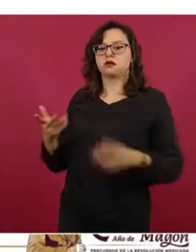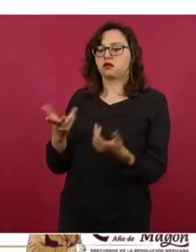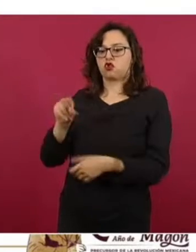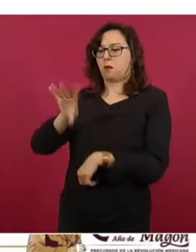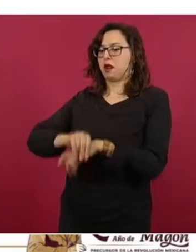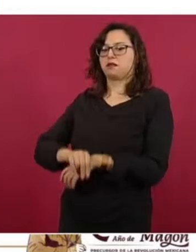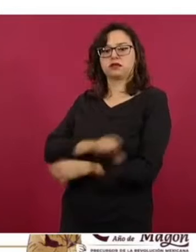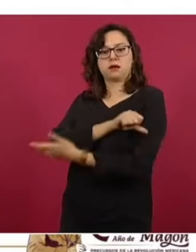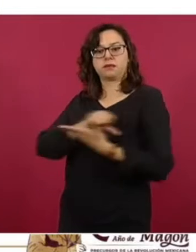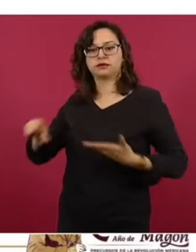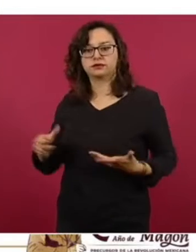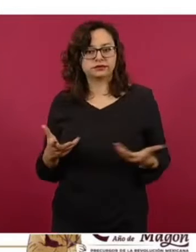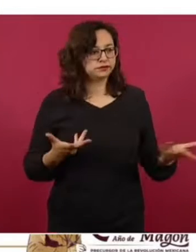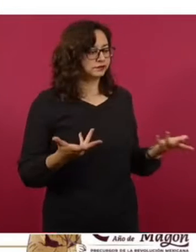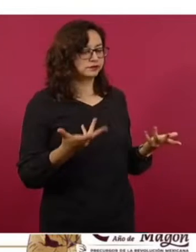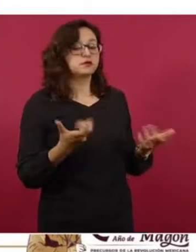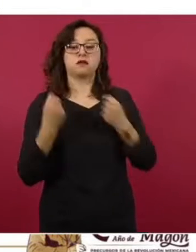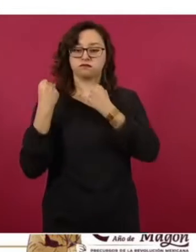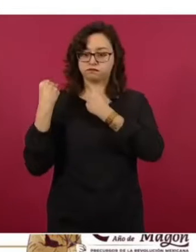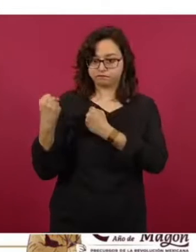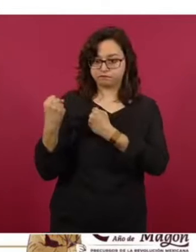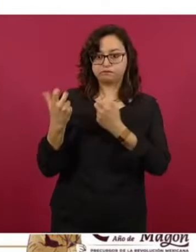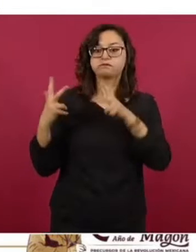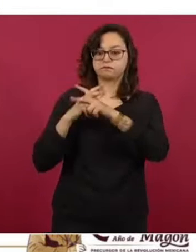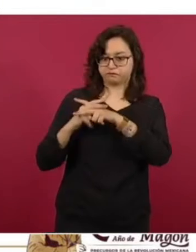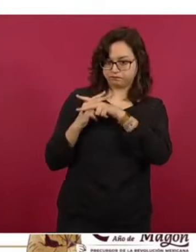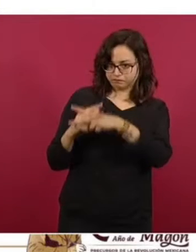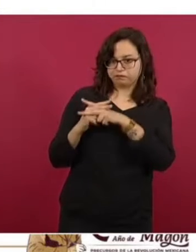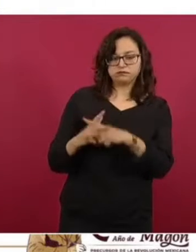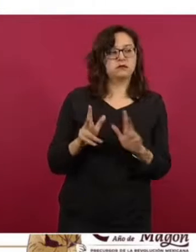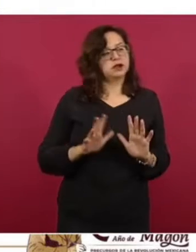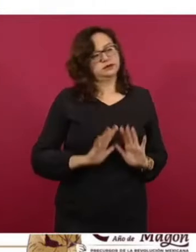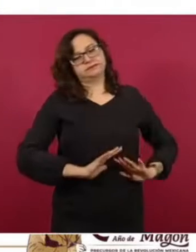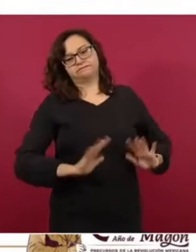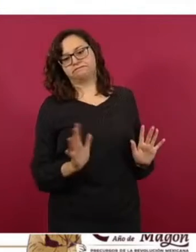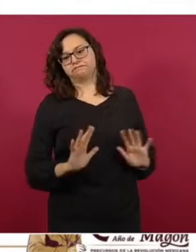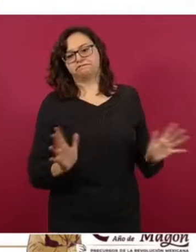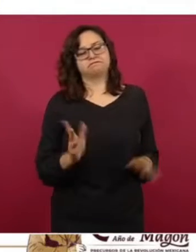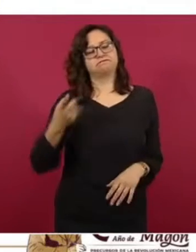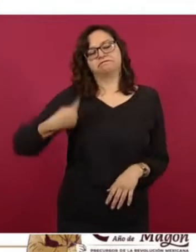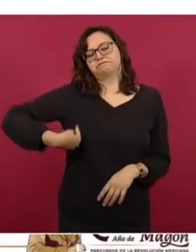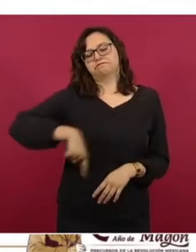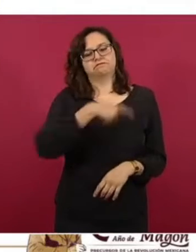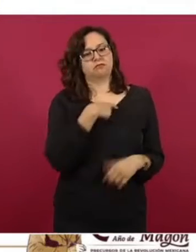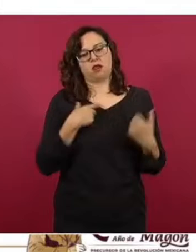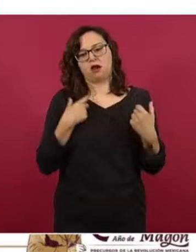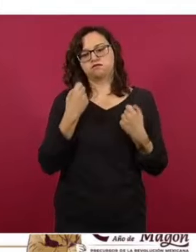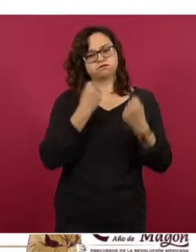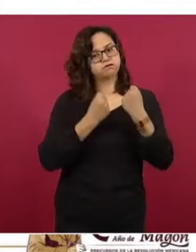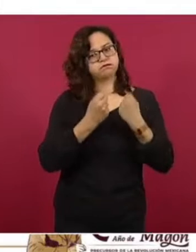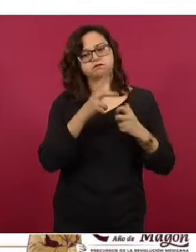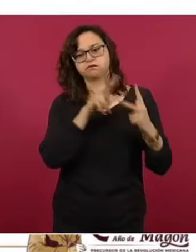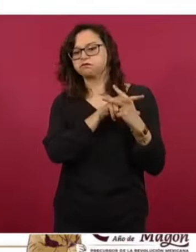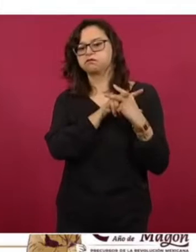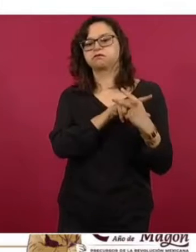bomba y retando a golpes, que obviamente no vamos a llegar a eso, para eso está la ley y por ello